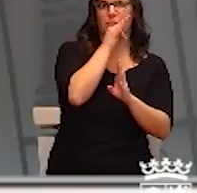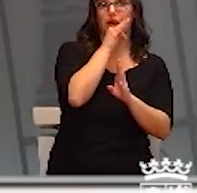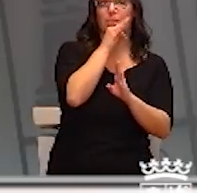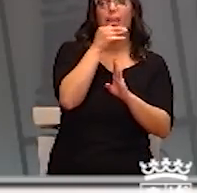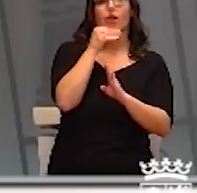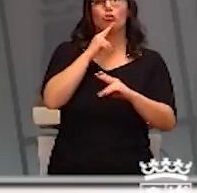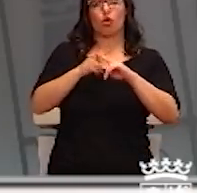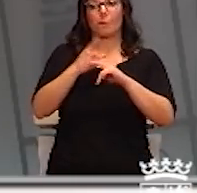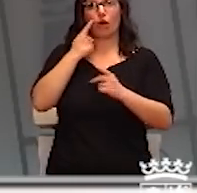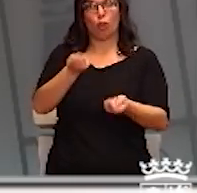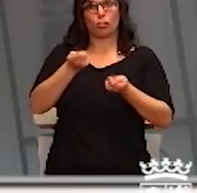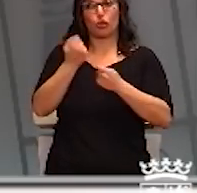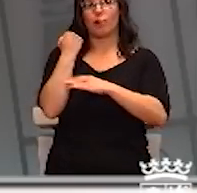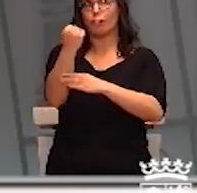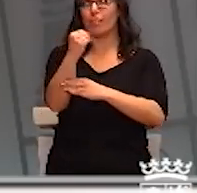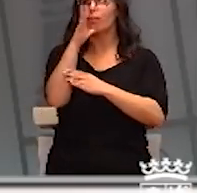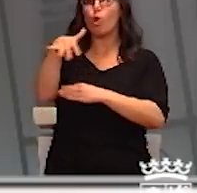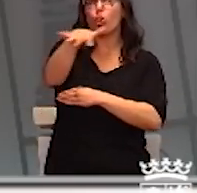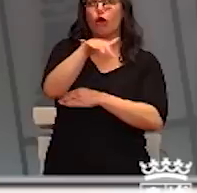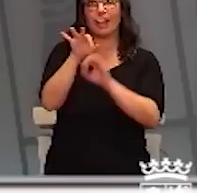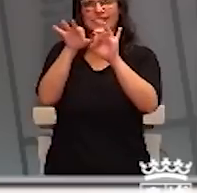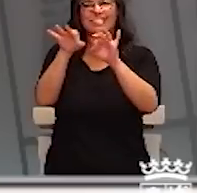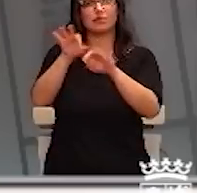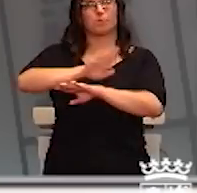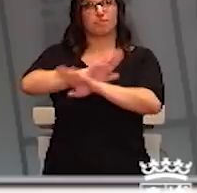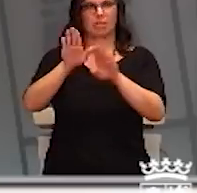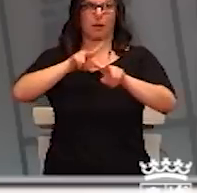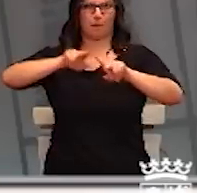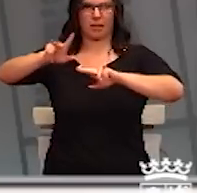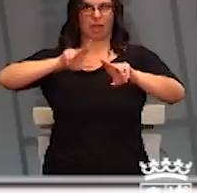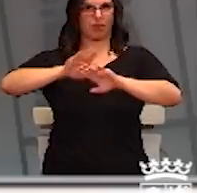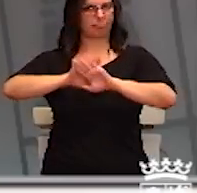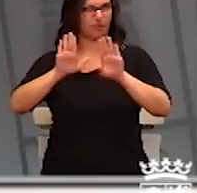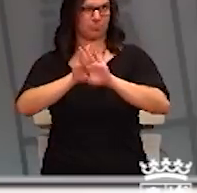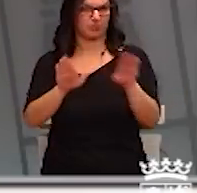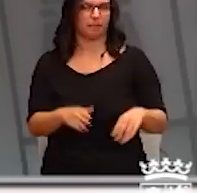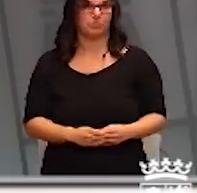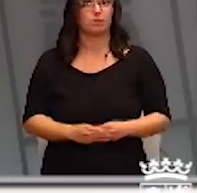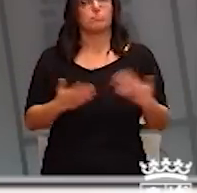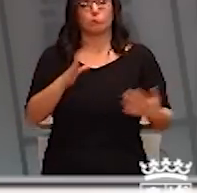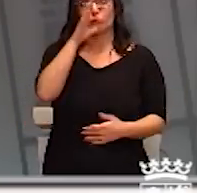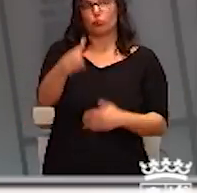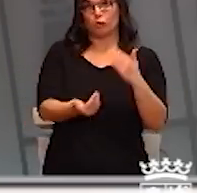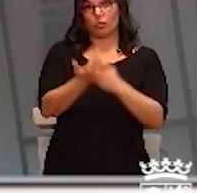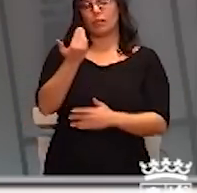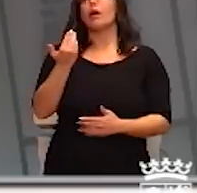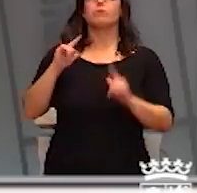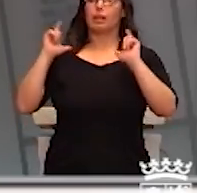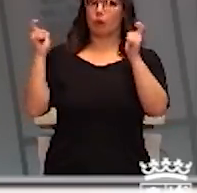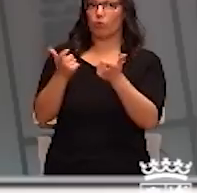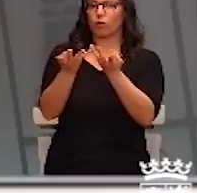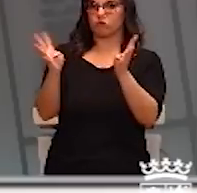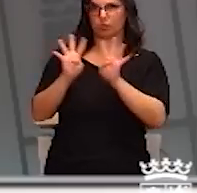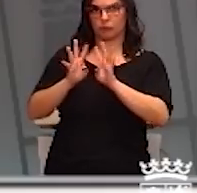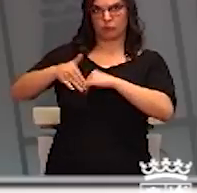a una zona y esta zona específica es Miranda de Ebro. Entonces, por eso, esta mañana nos hemos reunido,